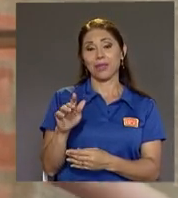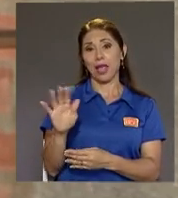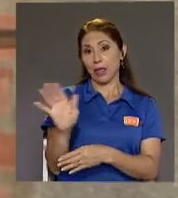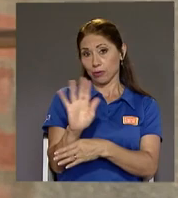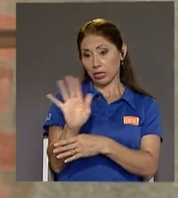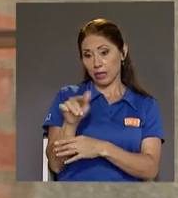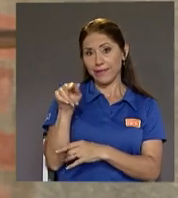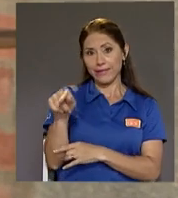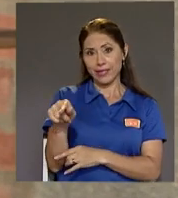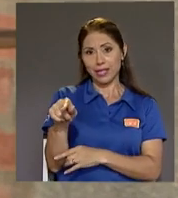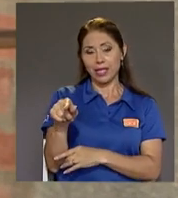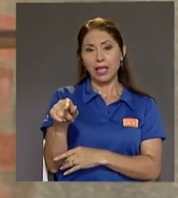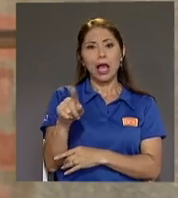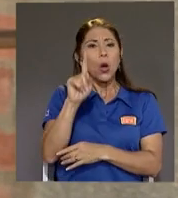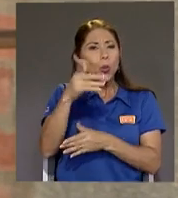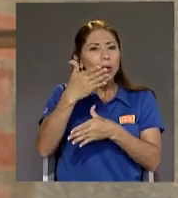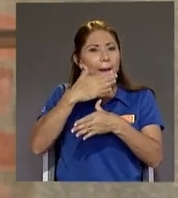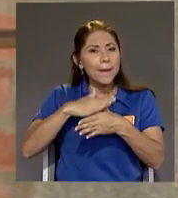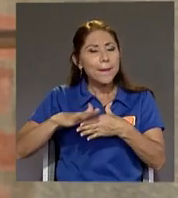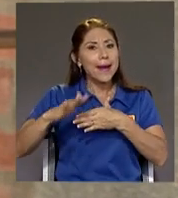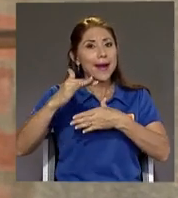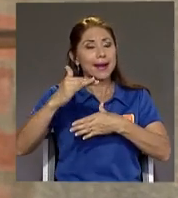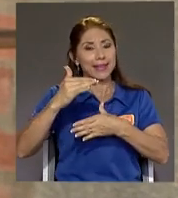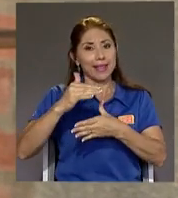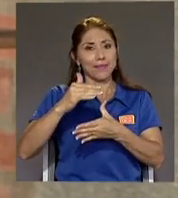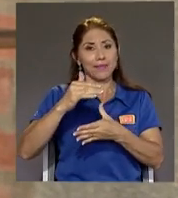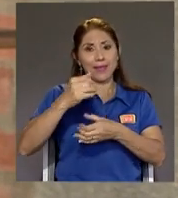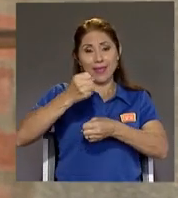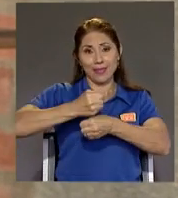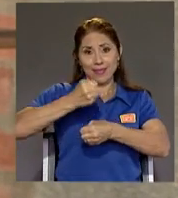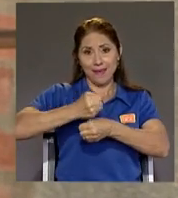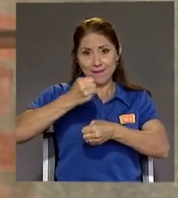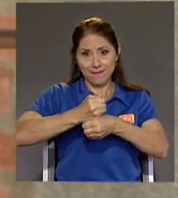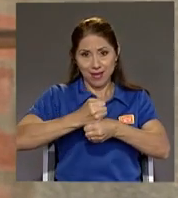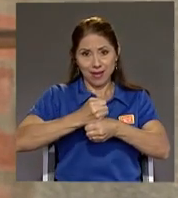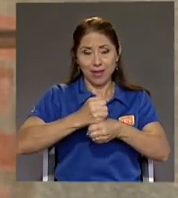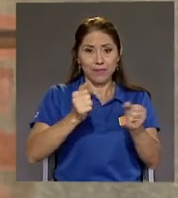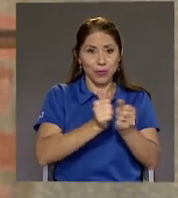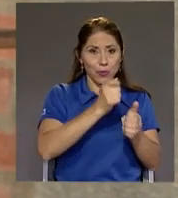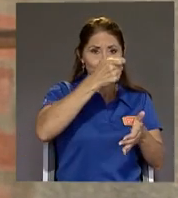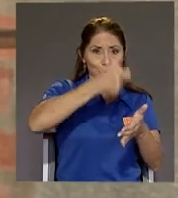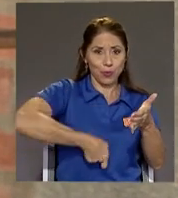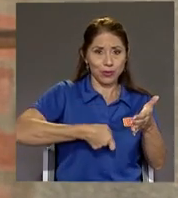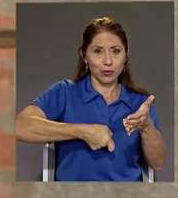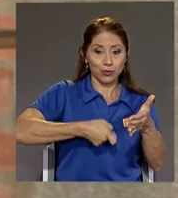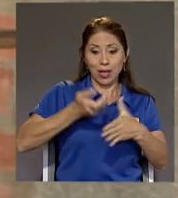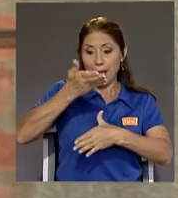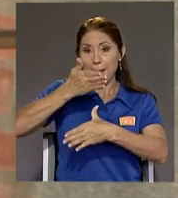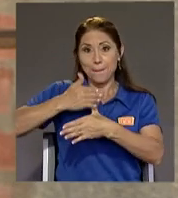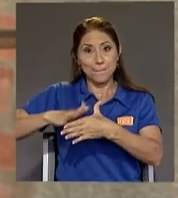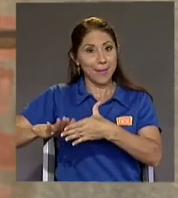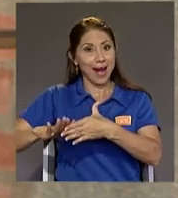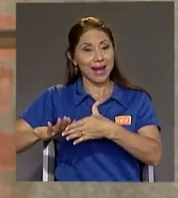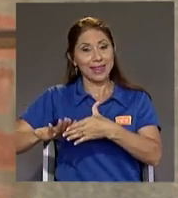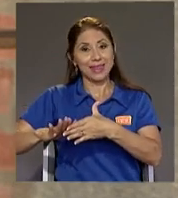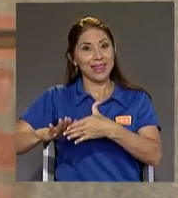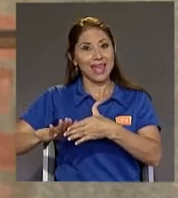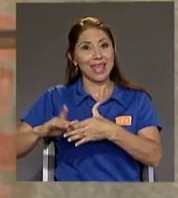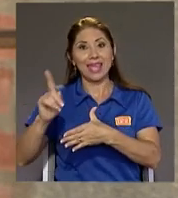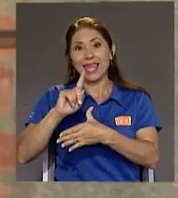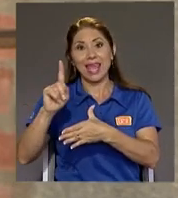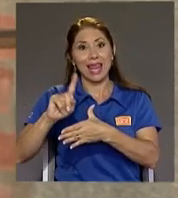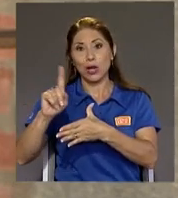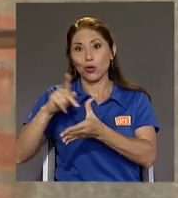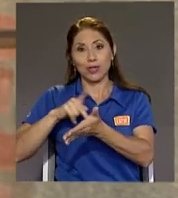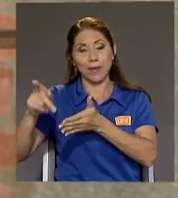se paga parcialmente Y por cierto, la parte que no se paga es porque se va de fiado en el